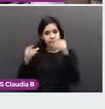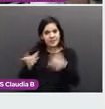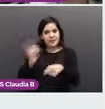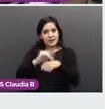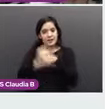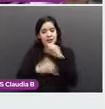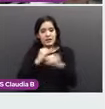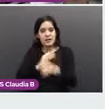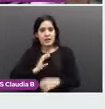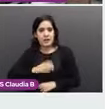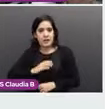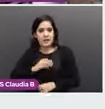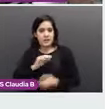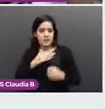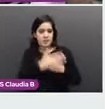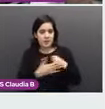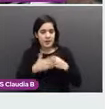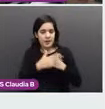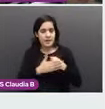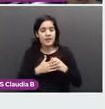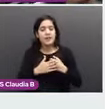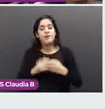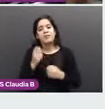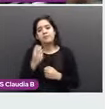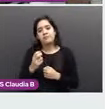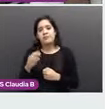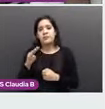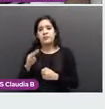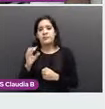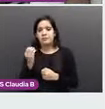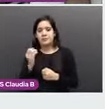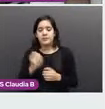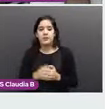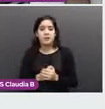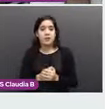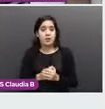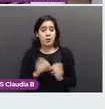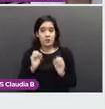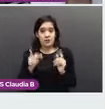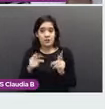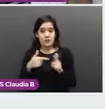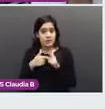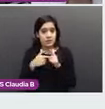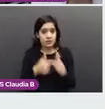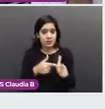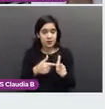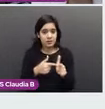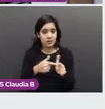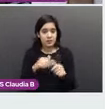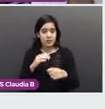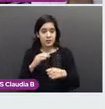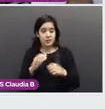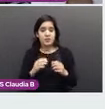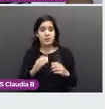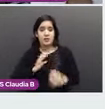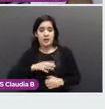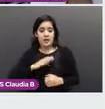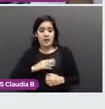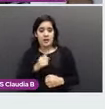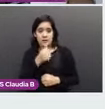No sé, ¿seguimos con el cáncer cervicouterino o quieren que veamos algunas preguntas o al final?